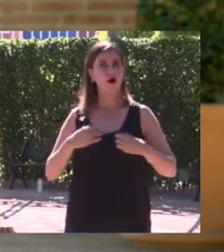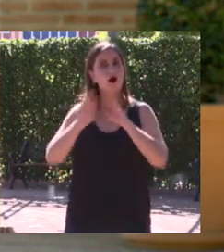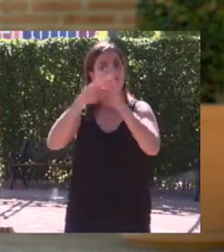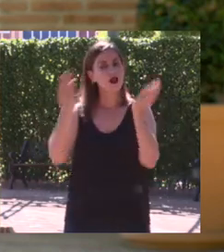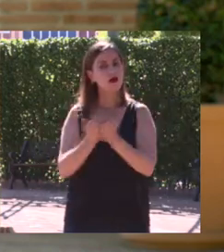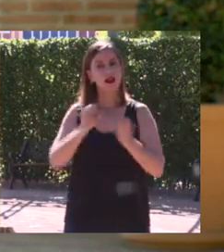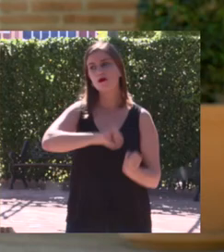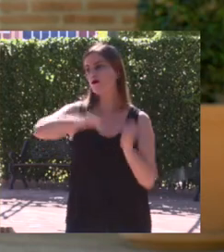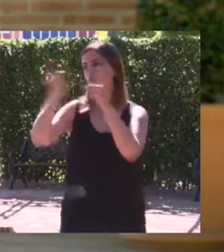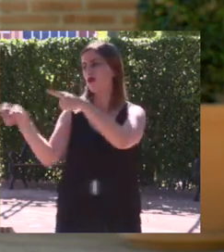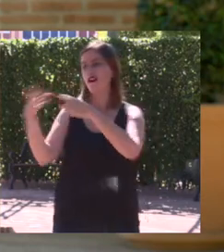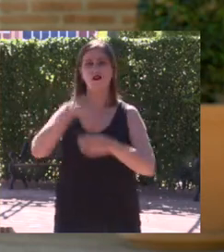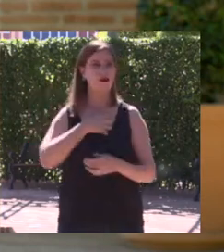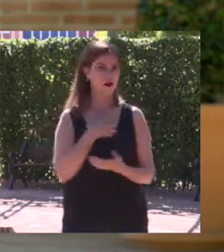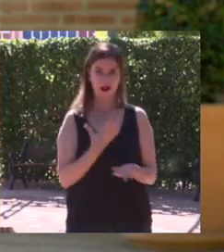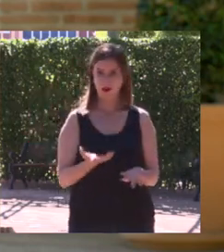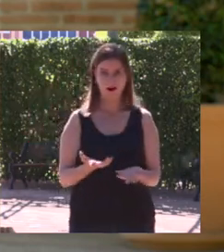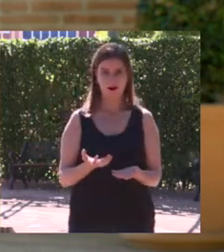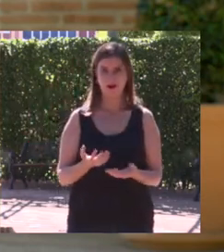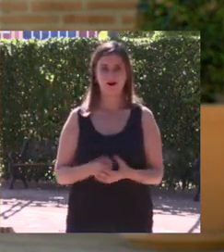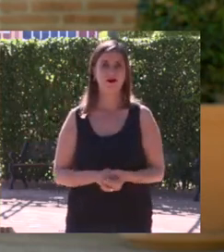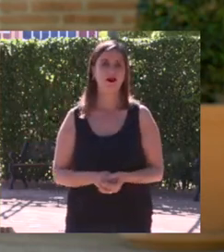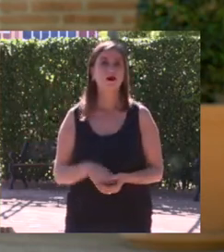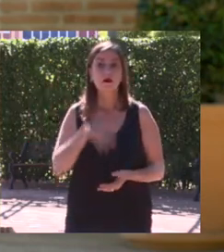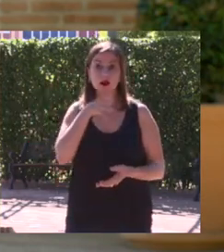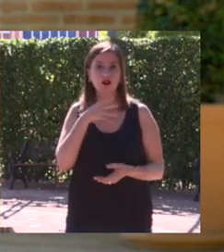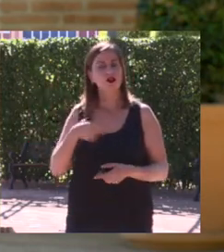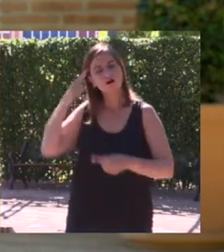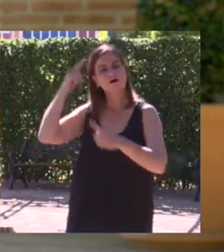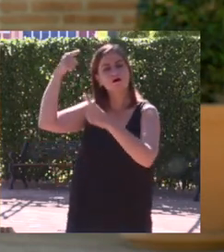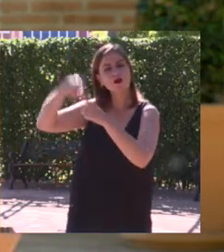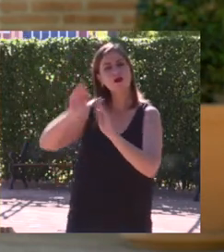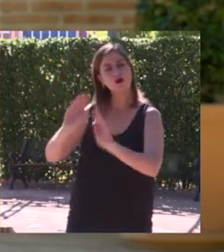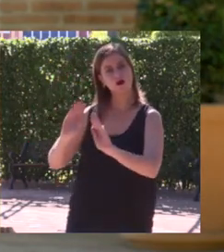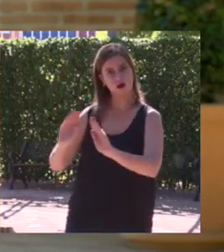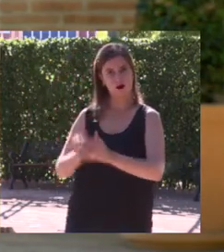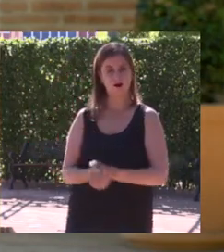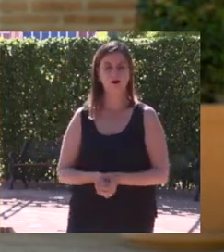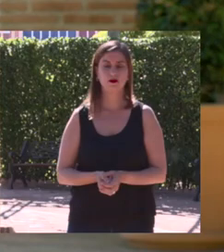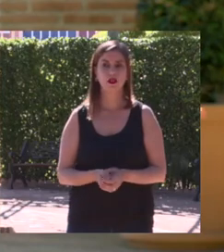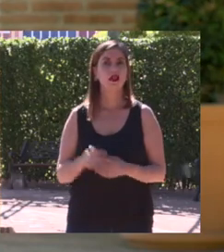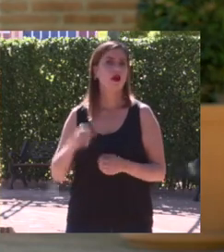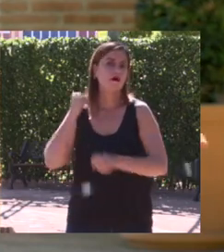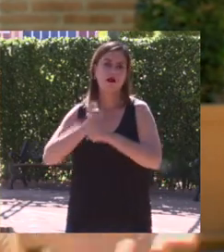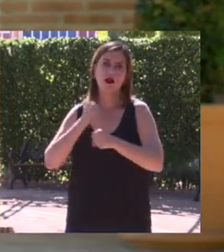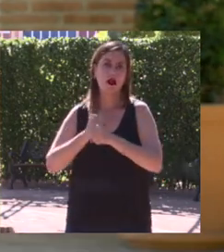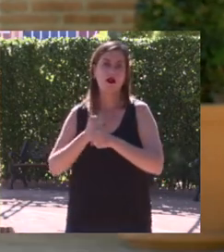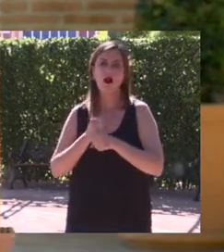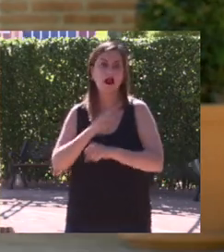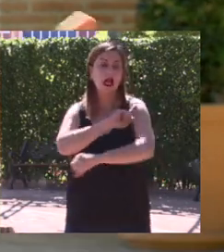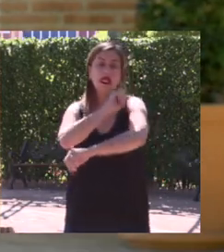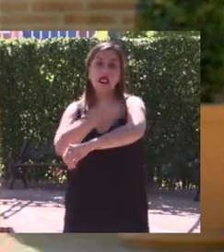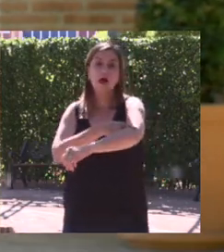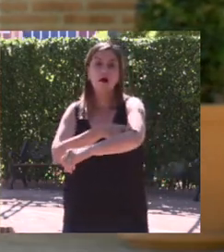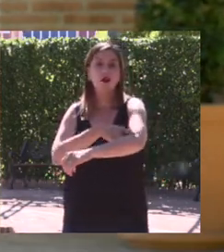que no nos podemos mudar. Así es que, bueno, pues en eso lleva trabajando desde que abandona